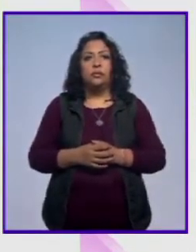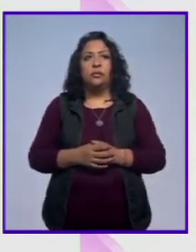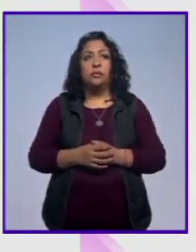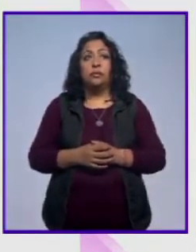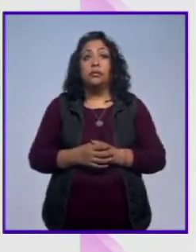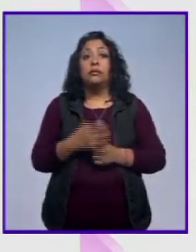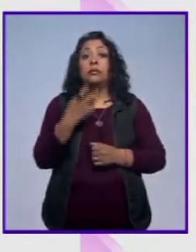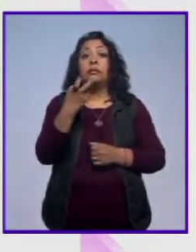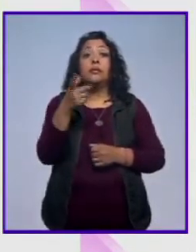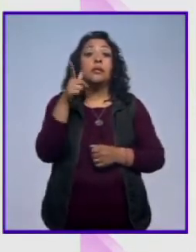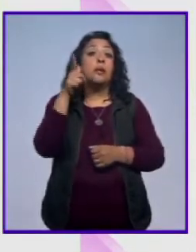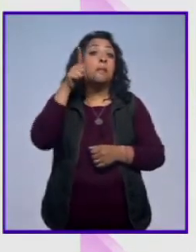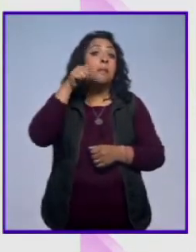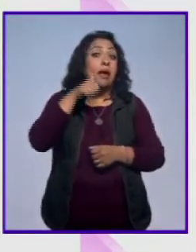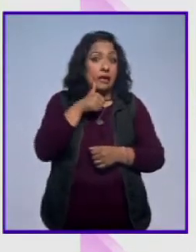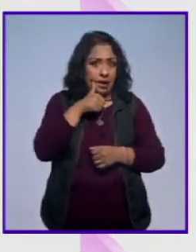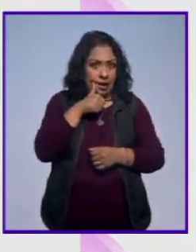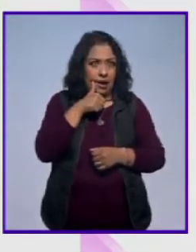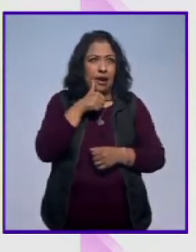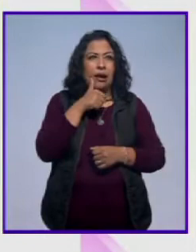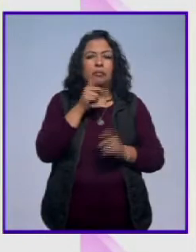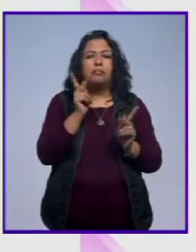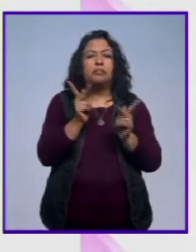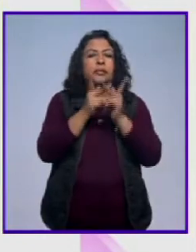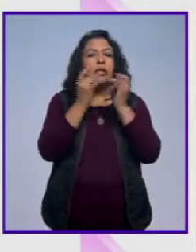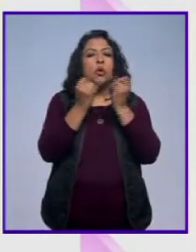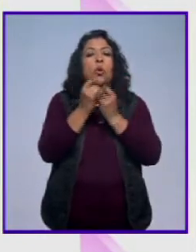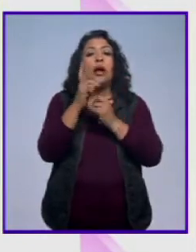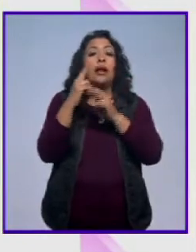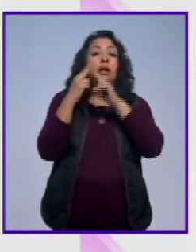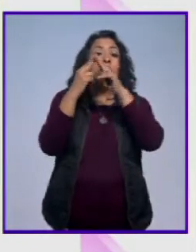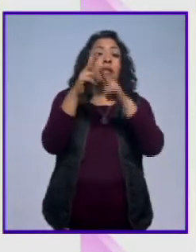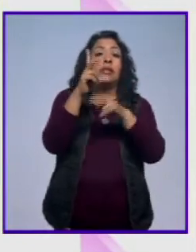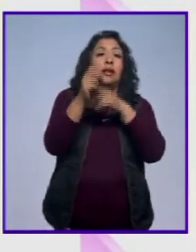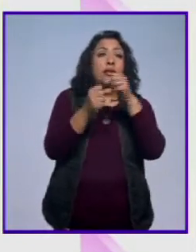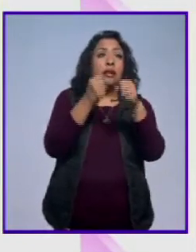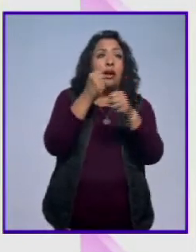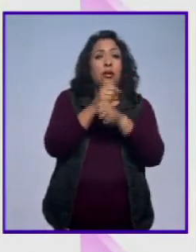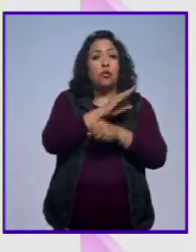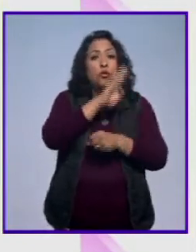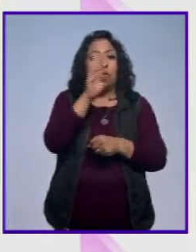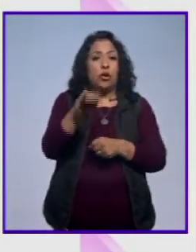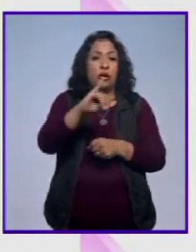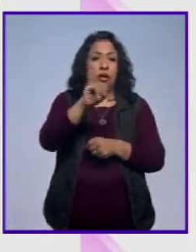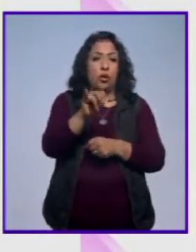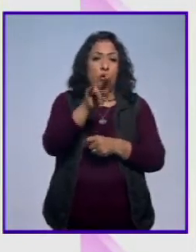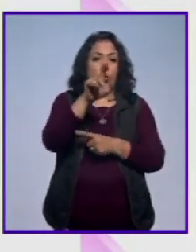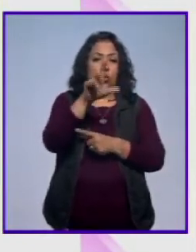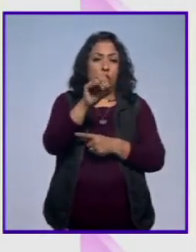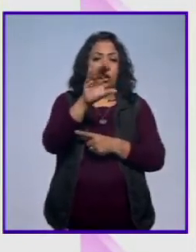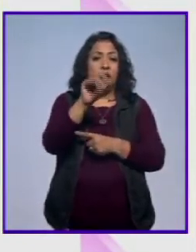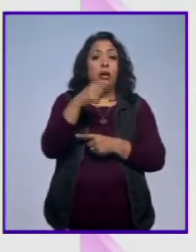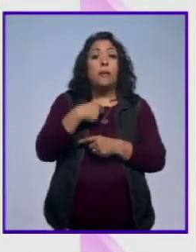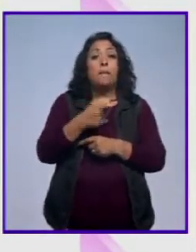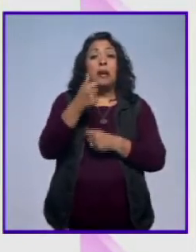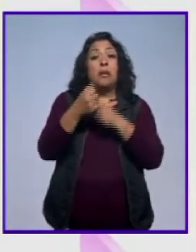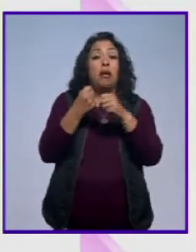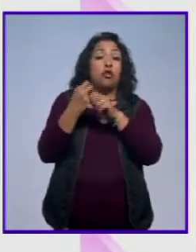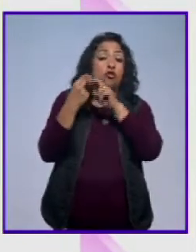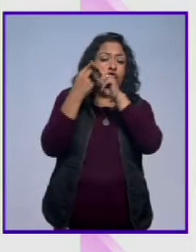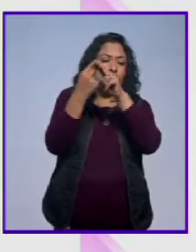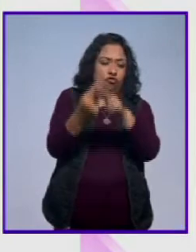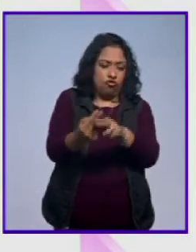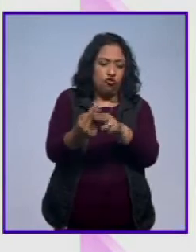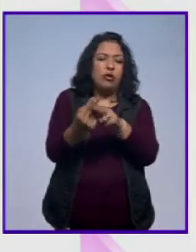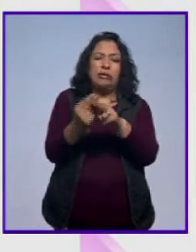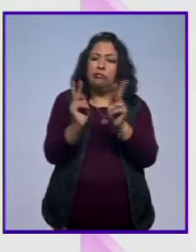Esto será el día de mañana que coincide el 30 aniversario luctuoso de don Julio Castillo con el primer aniversario de lo que